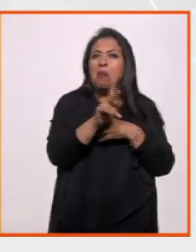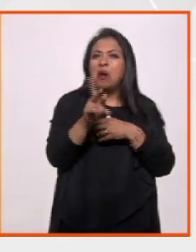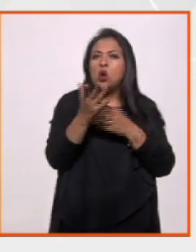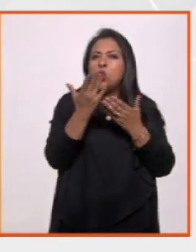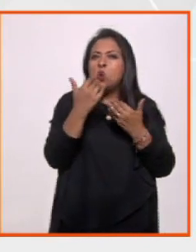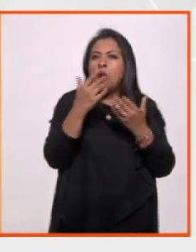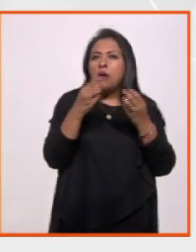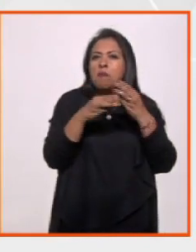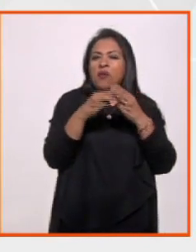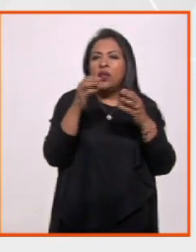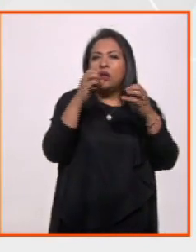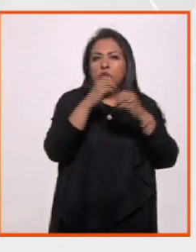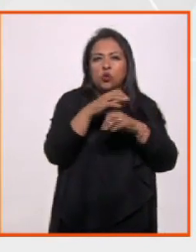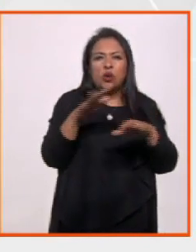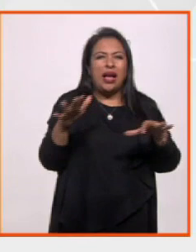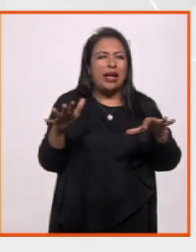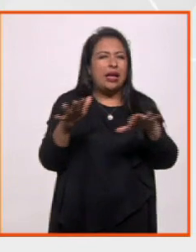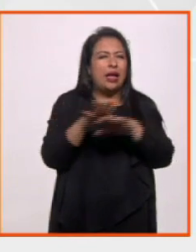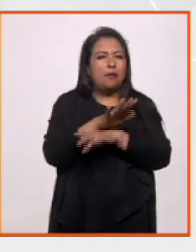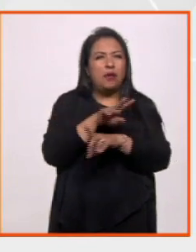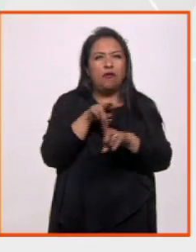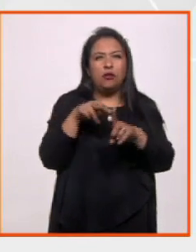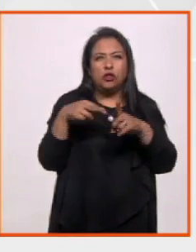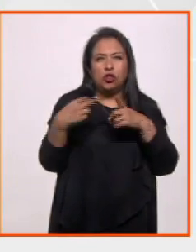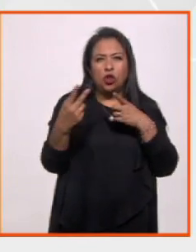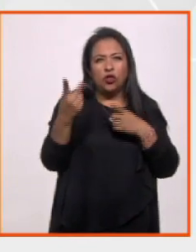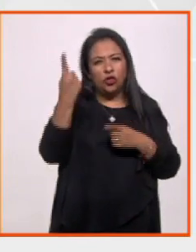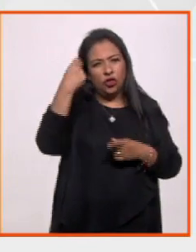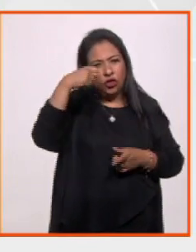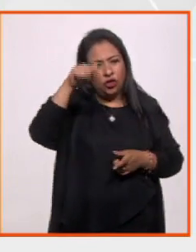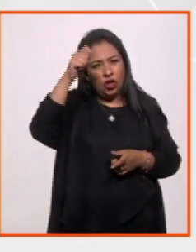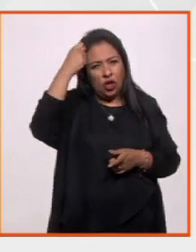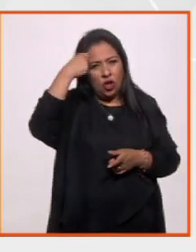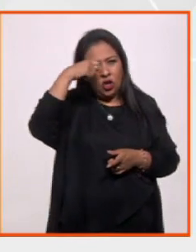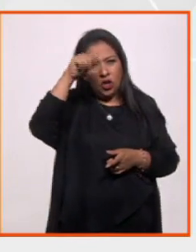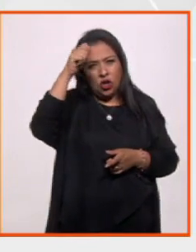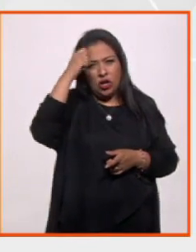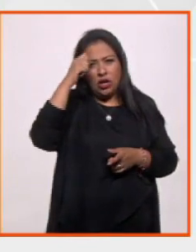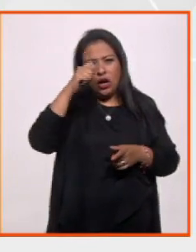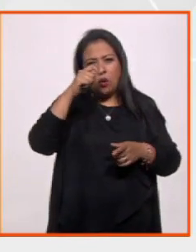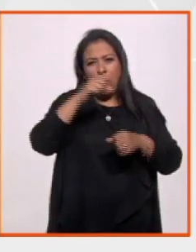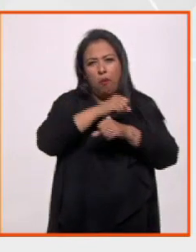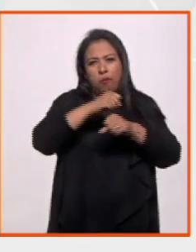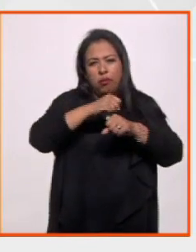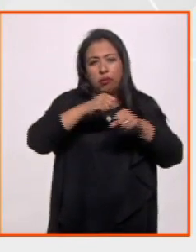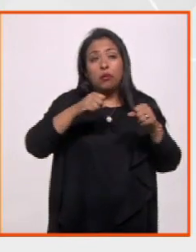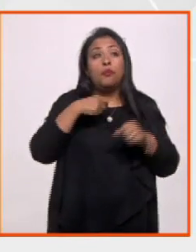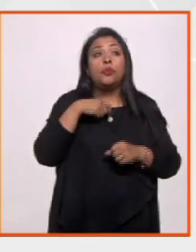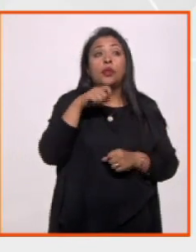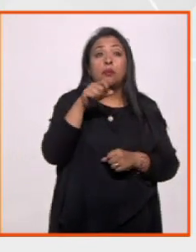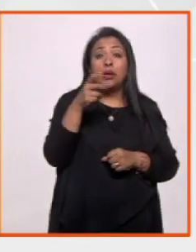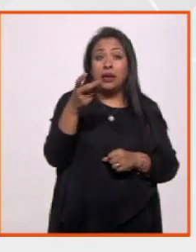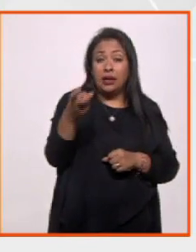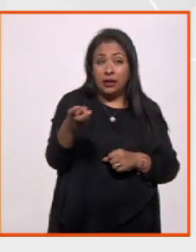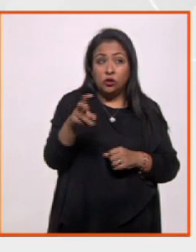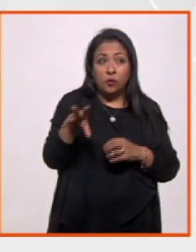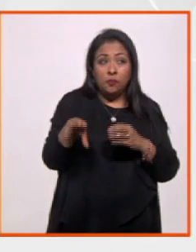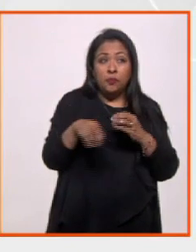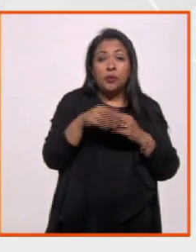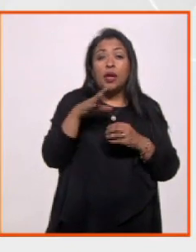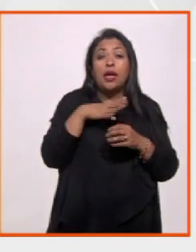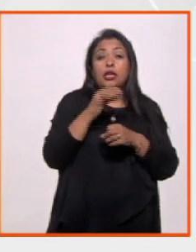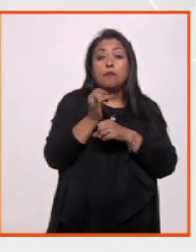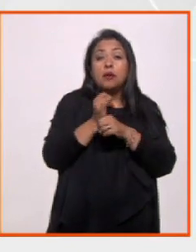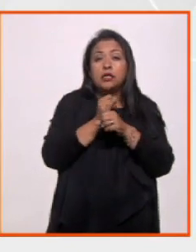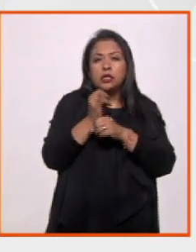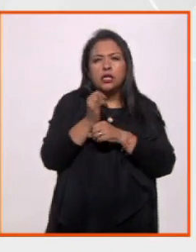materia oscura, cambia el paradigma totalmente de esta teoría de la gran explosión. Y que además esto forma parte de las